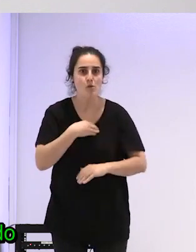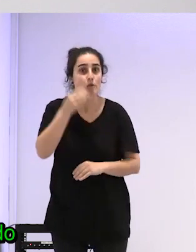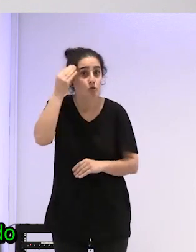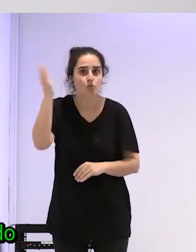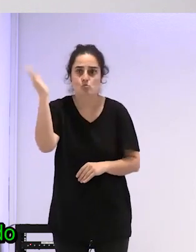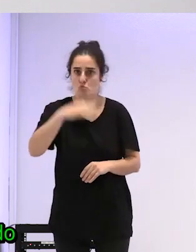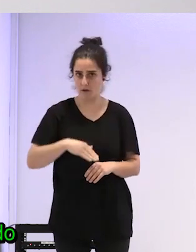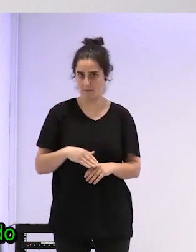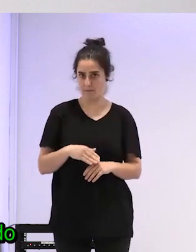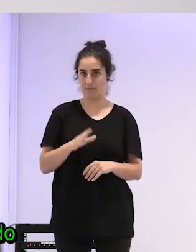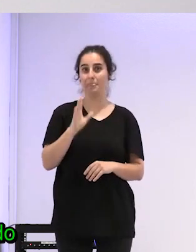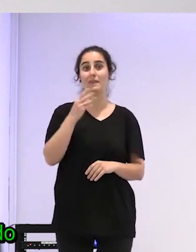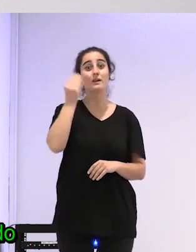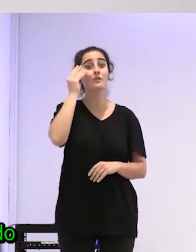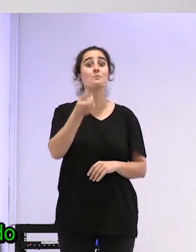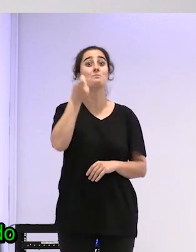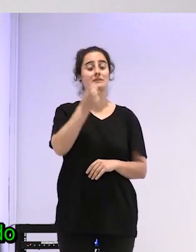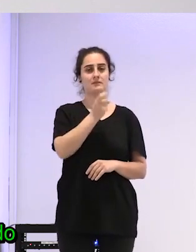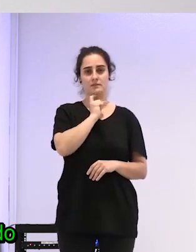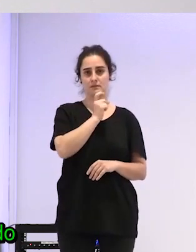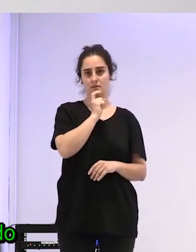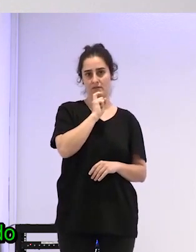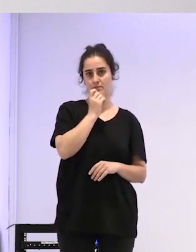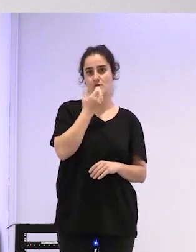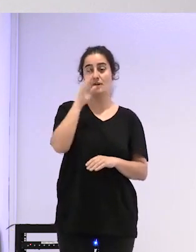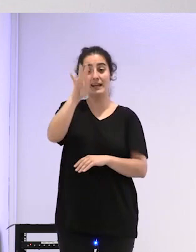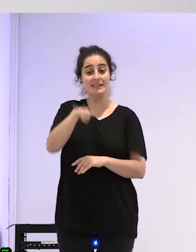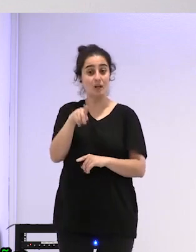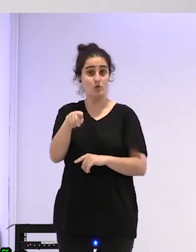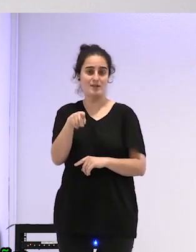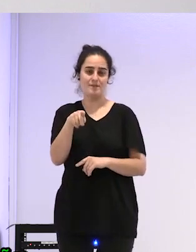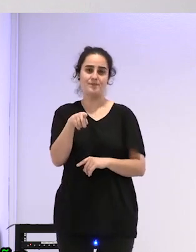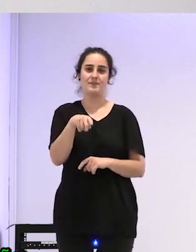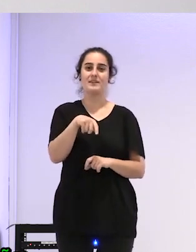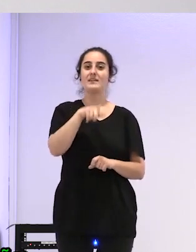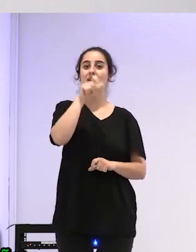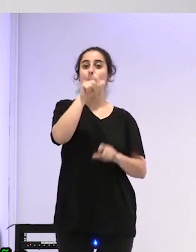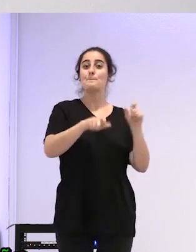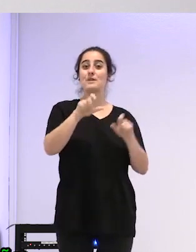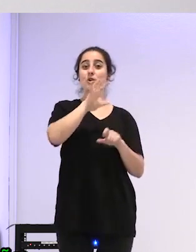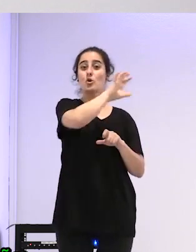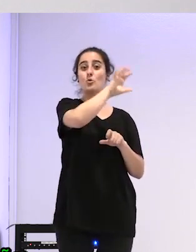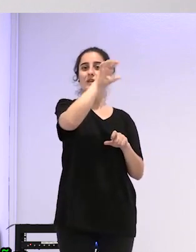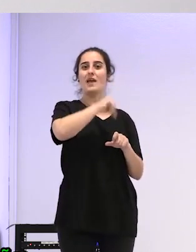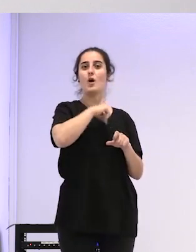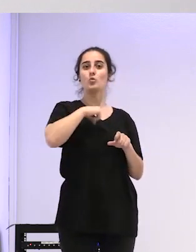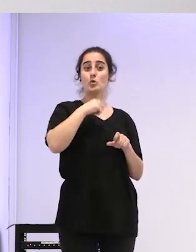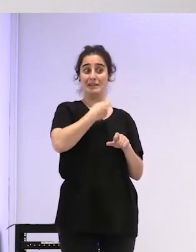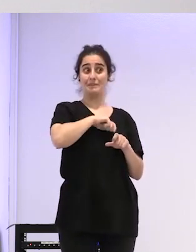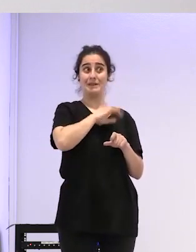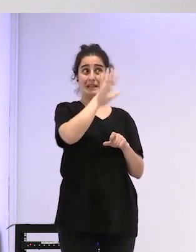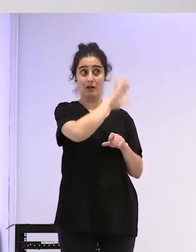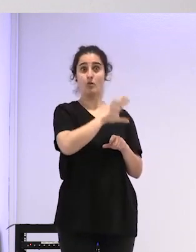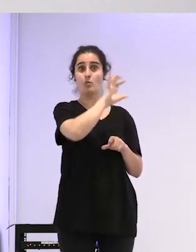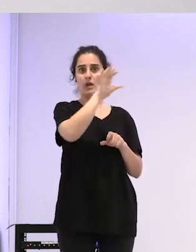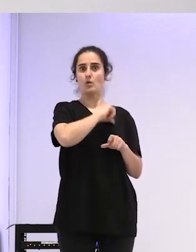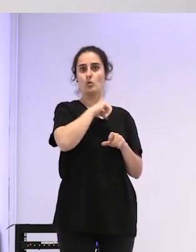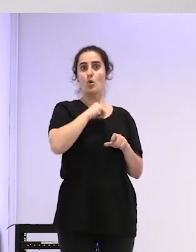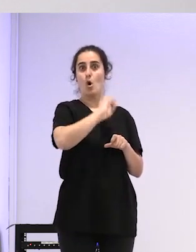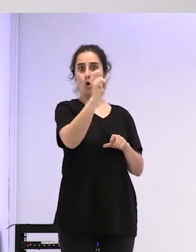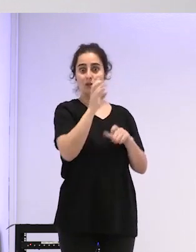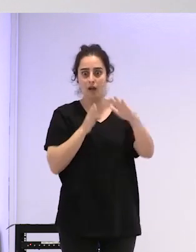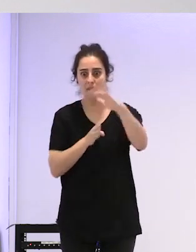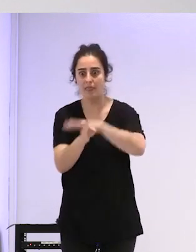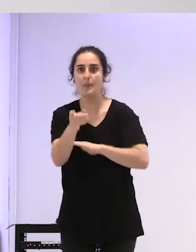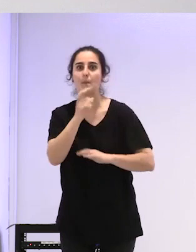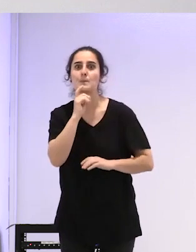tienen mucho más complicado acceder en Cataluña a personas de otras comunidades de España por ejemplo yo que sé